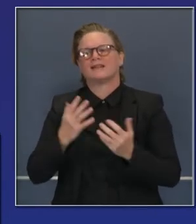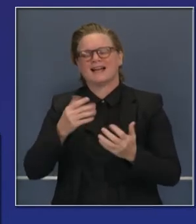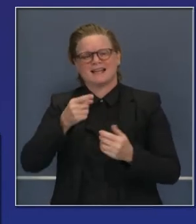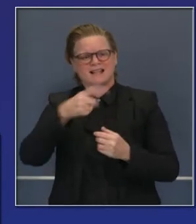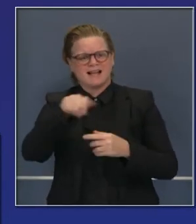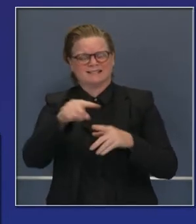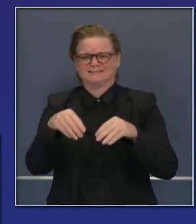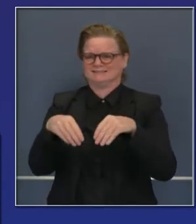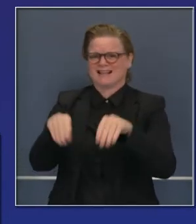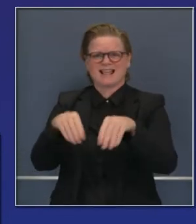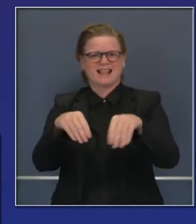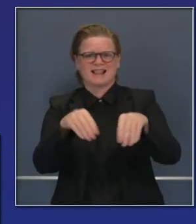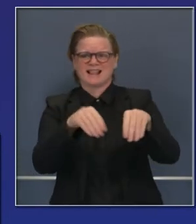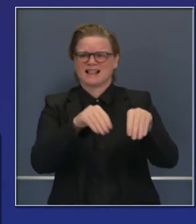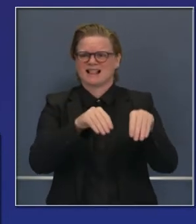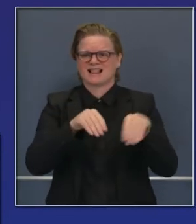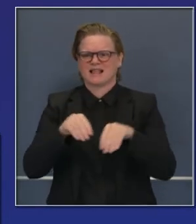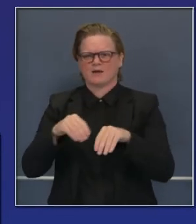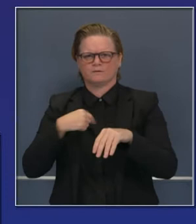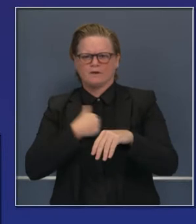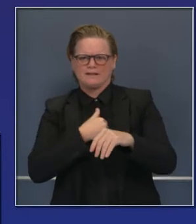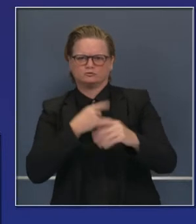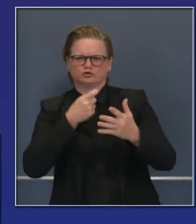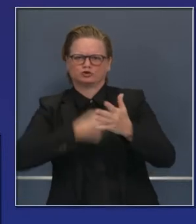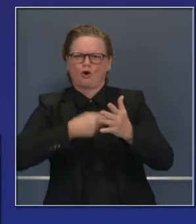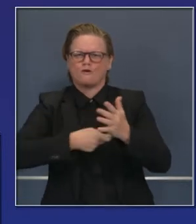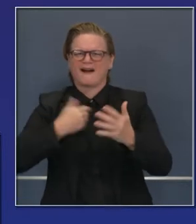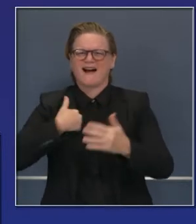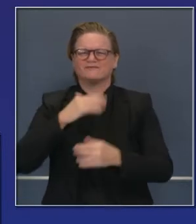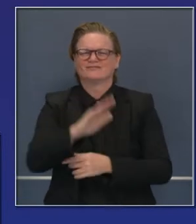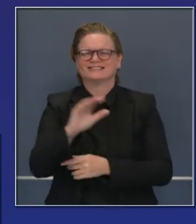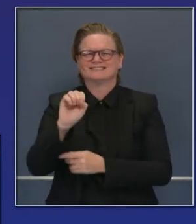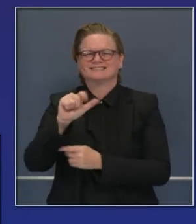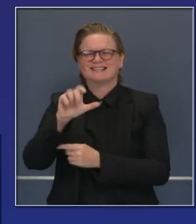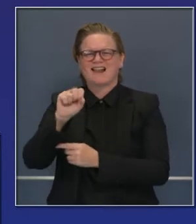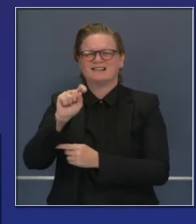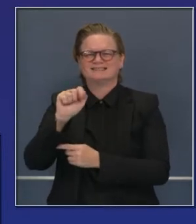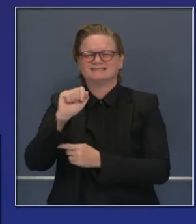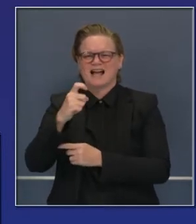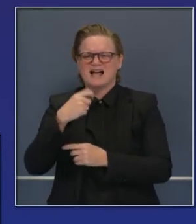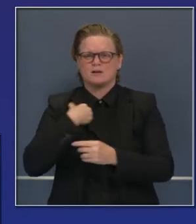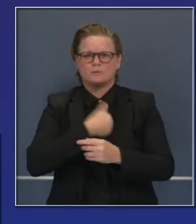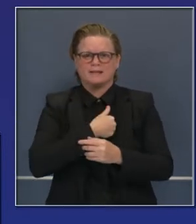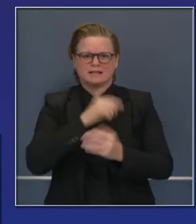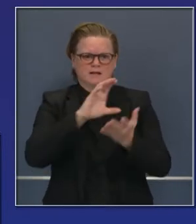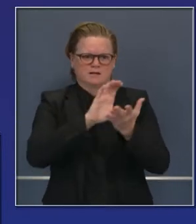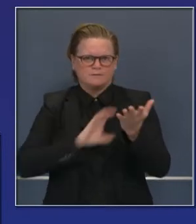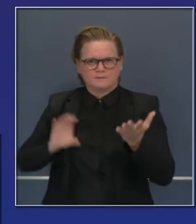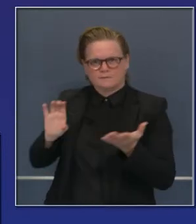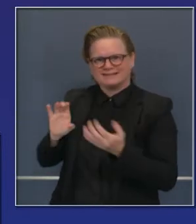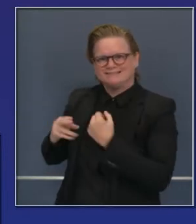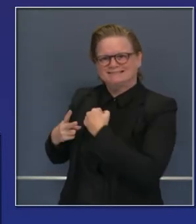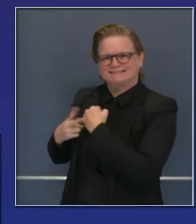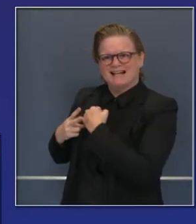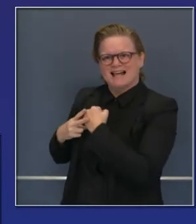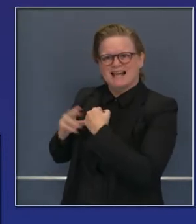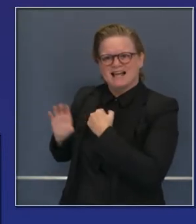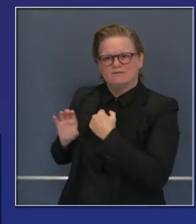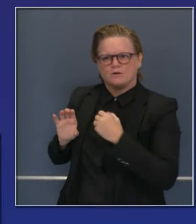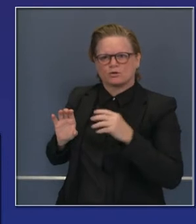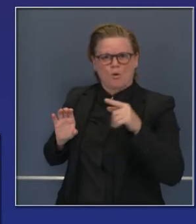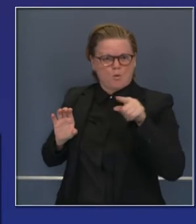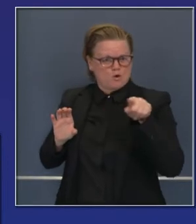en una cuenta bancaria, es enviado a las ciudades, al gobierno para distribución. Ahora puede retener ese dinero,